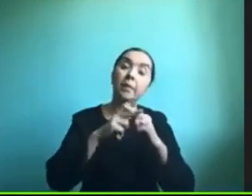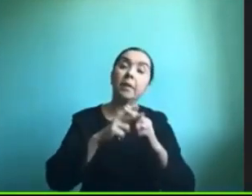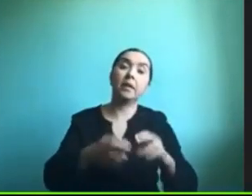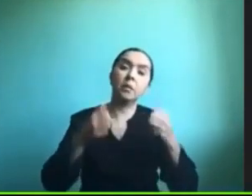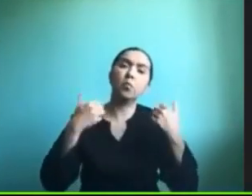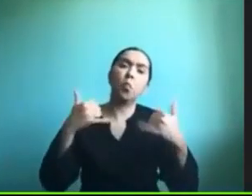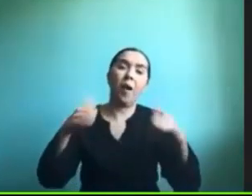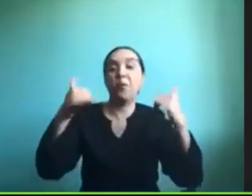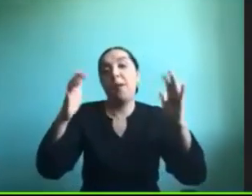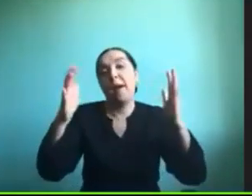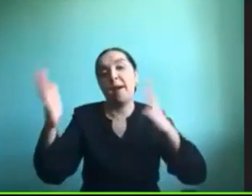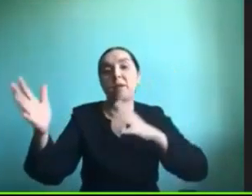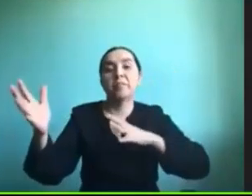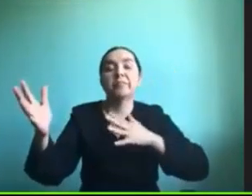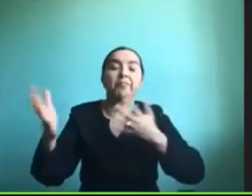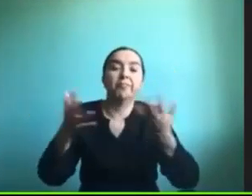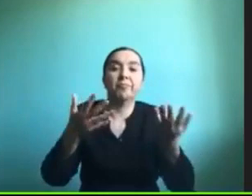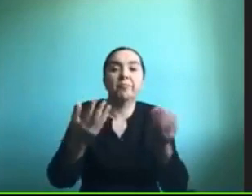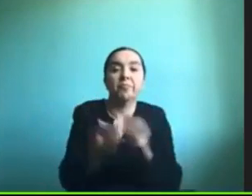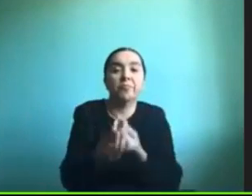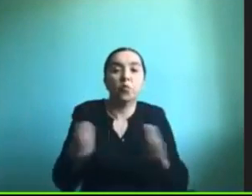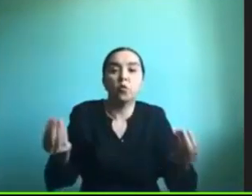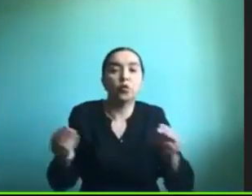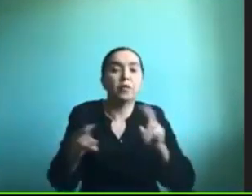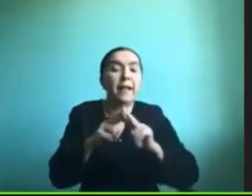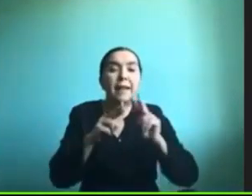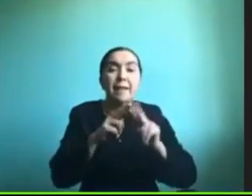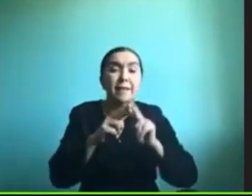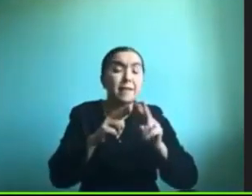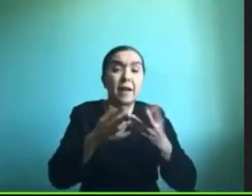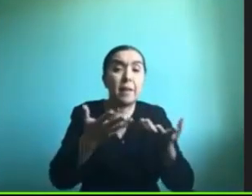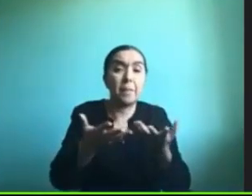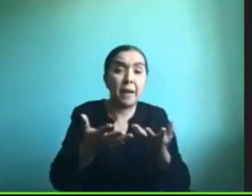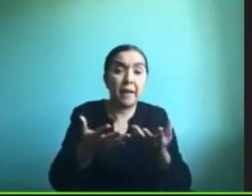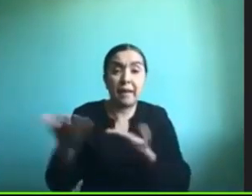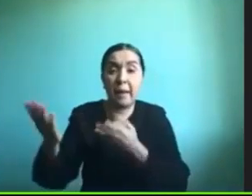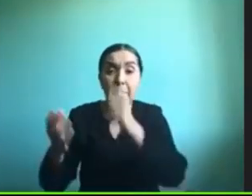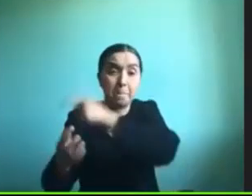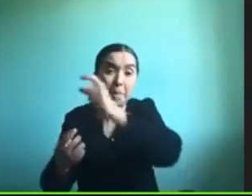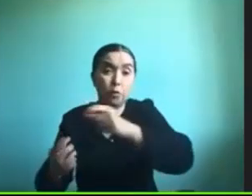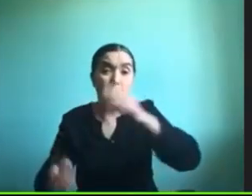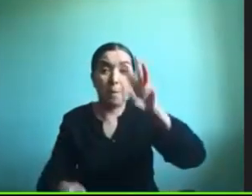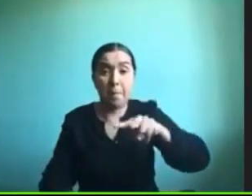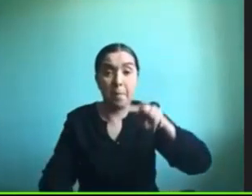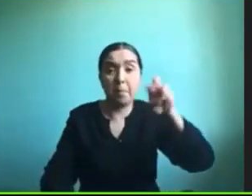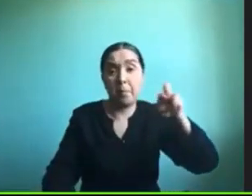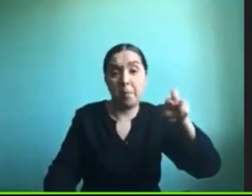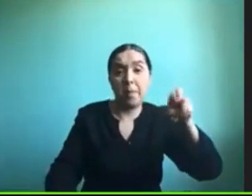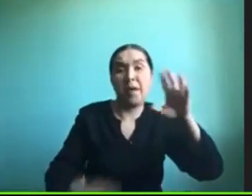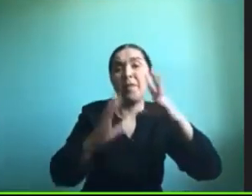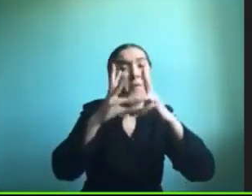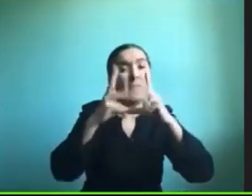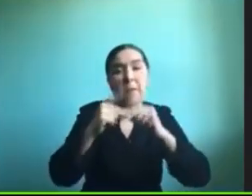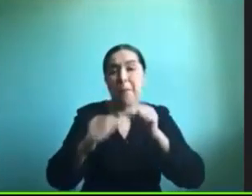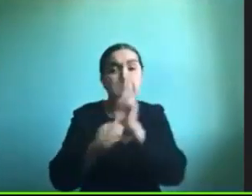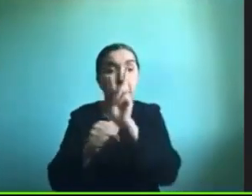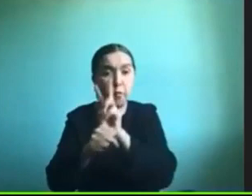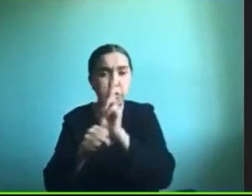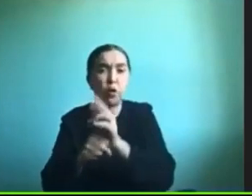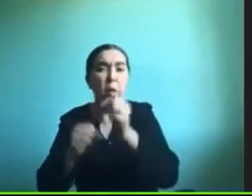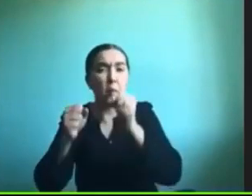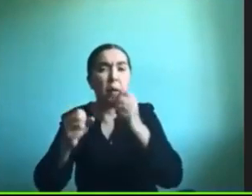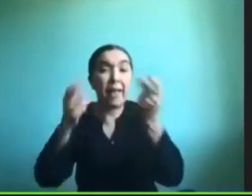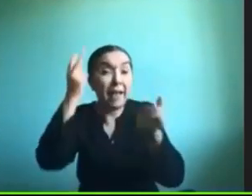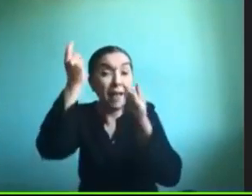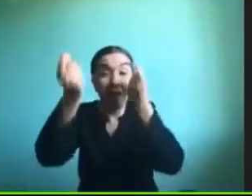está como hecho para que los mediadores tanto padres como la familia o docentes puedan crear muchas